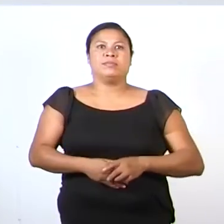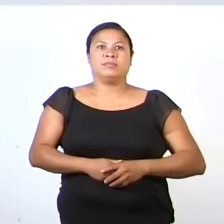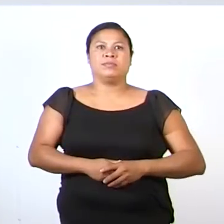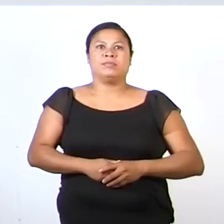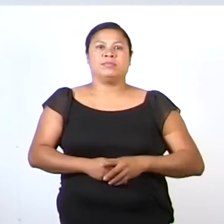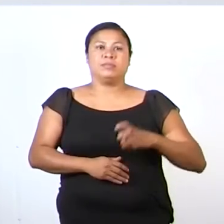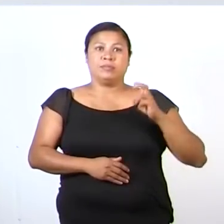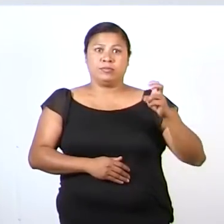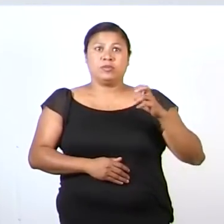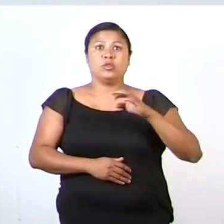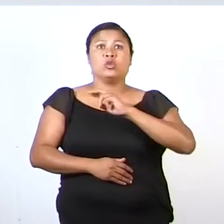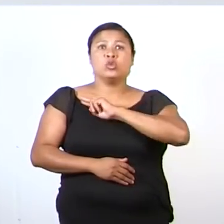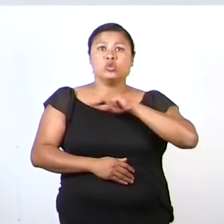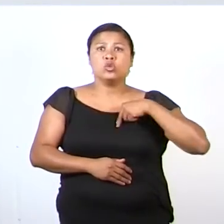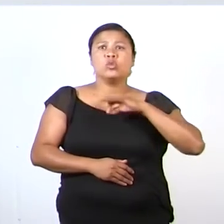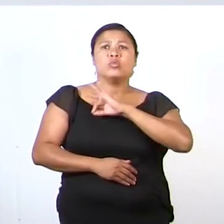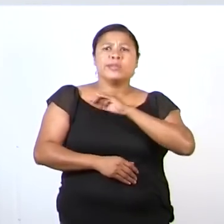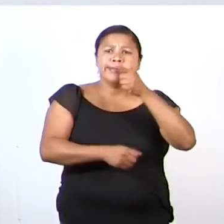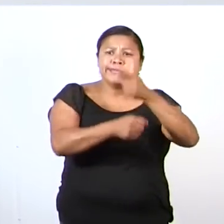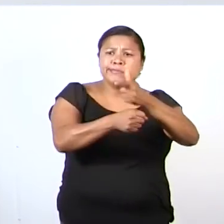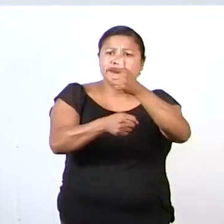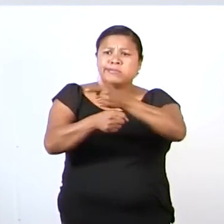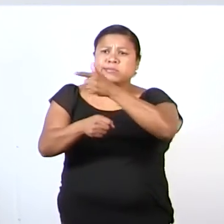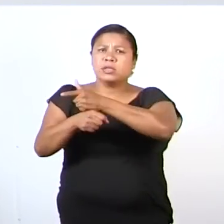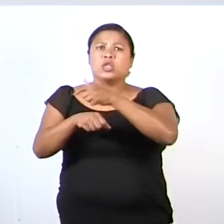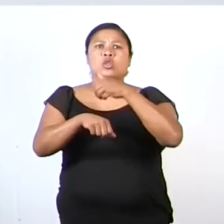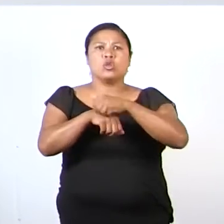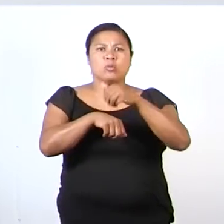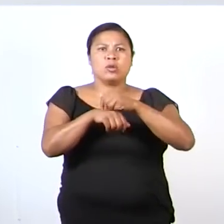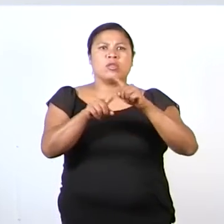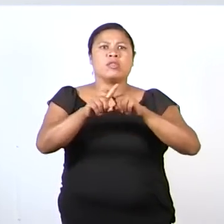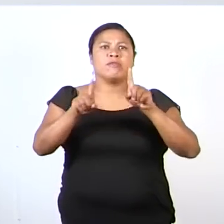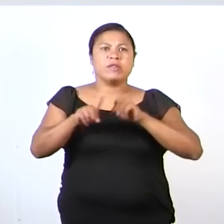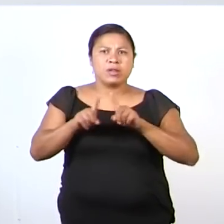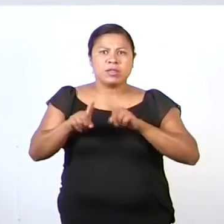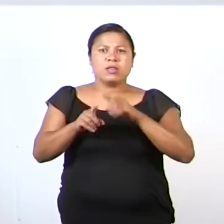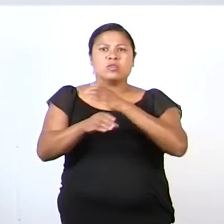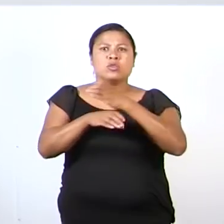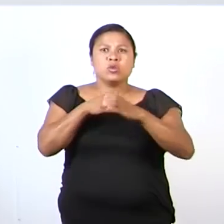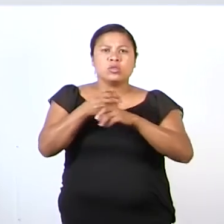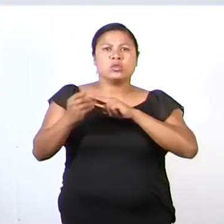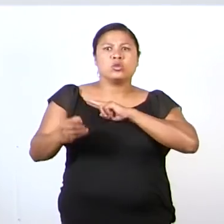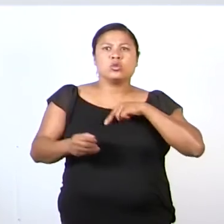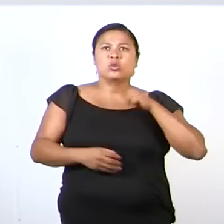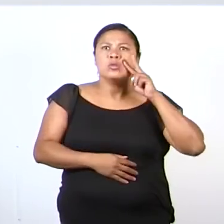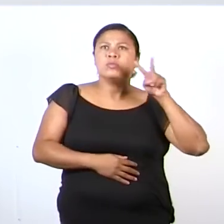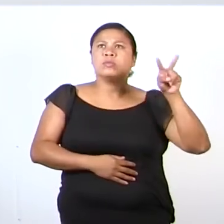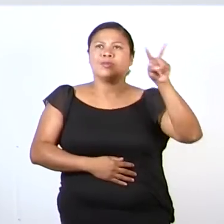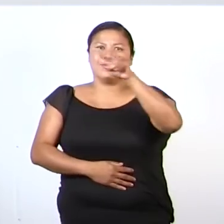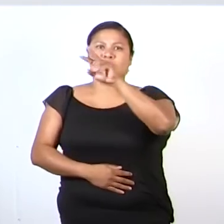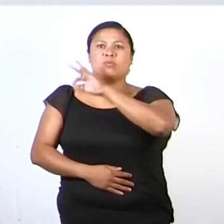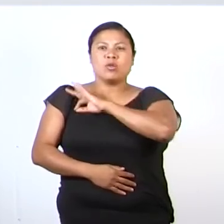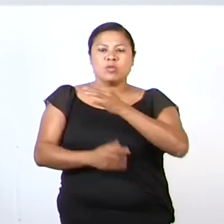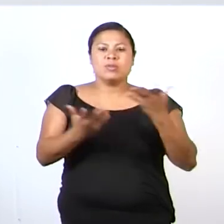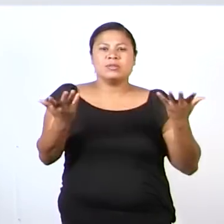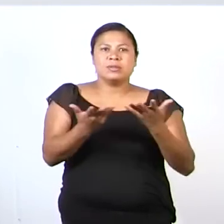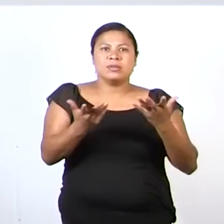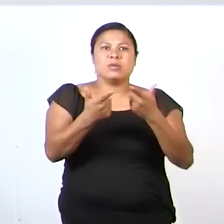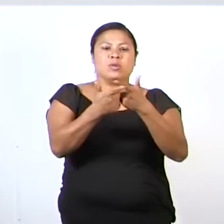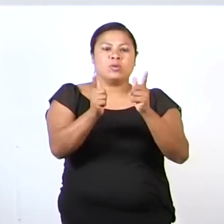Podemos ir encontrando los números en objetos de la vida cotidiana y también formando colecciones.